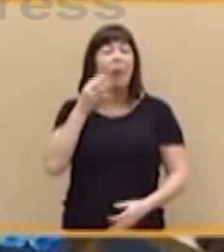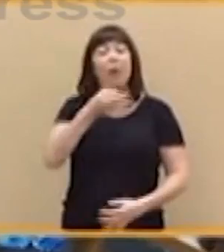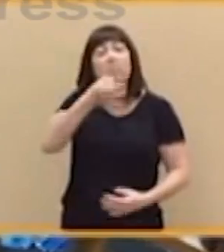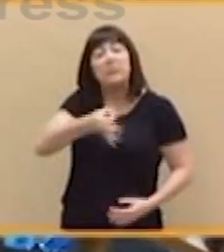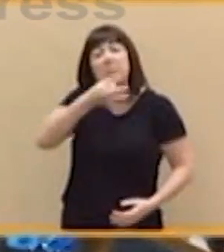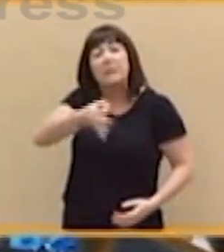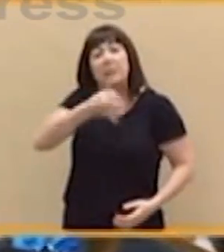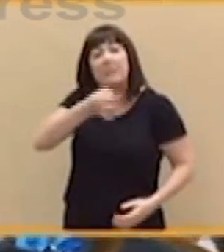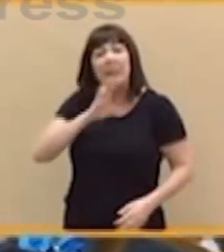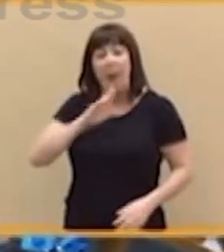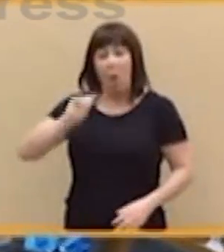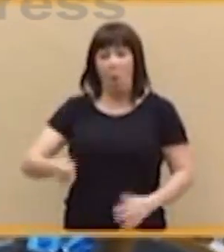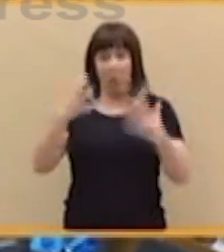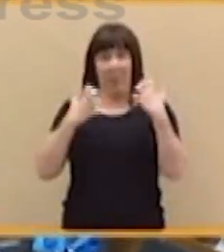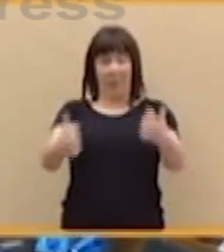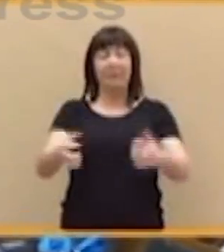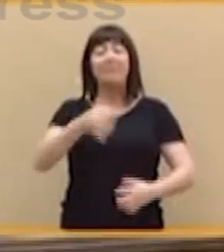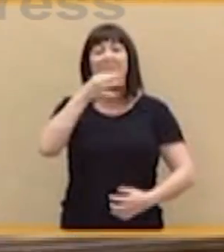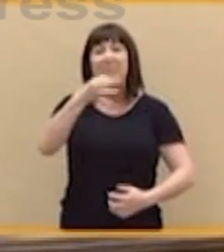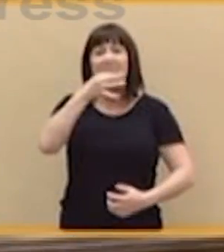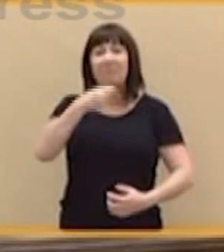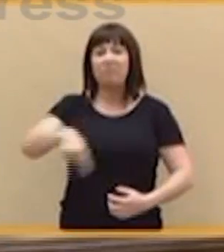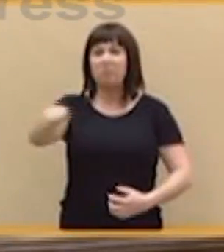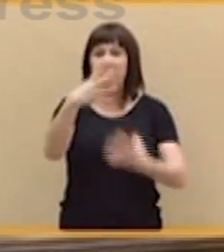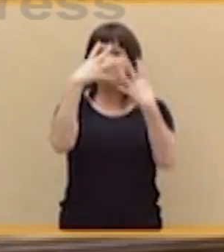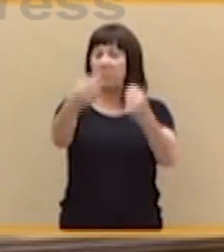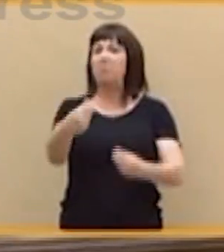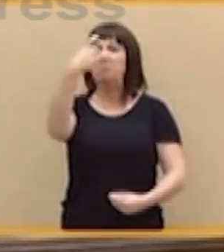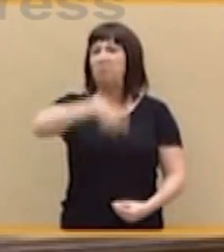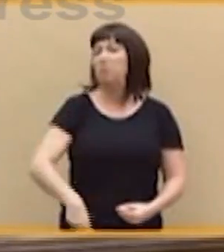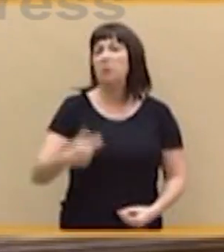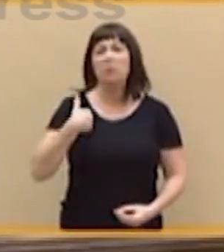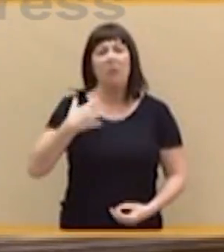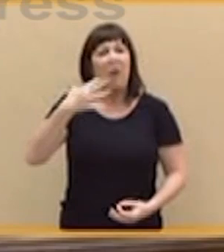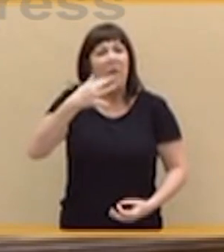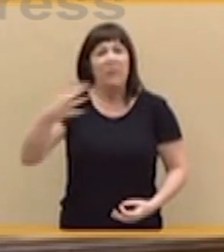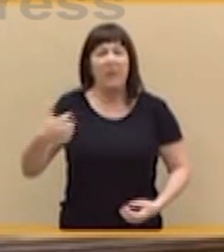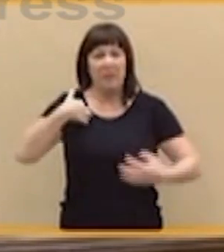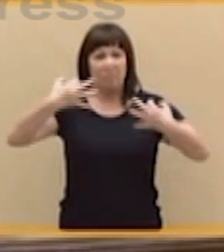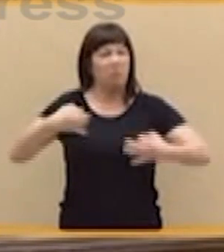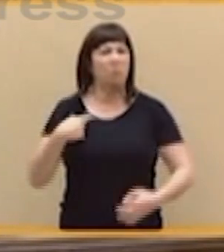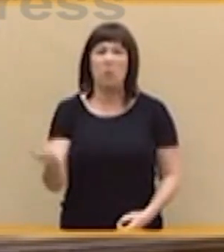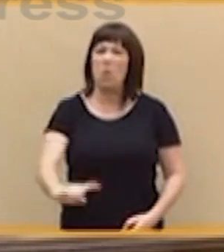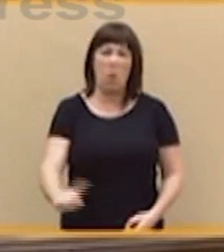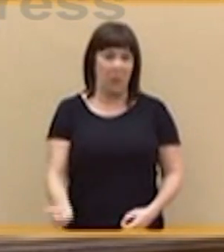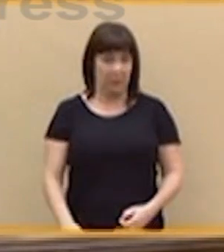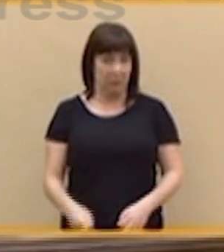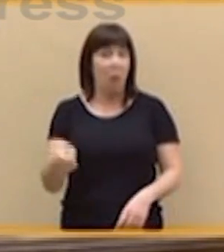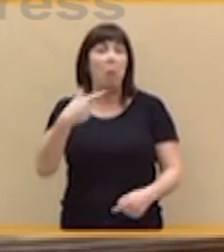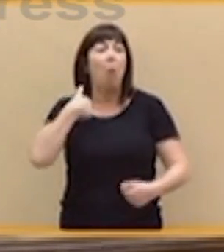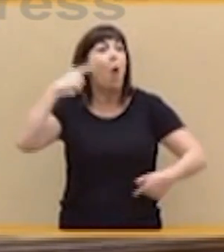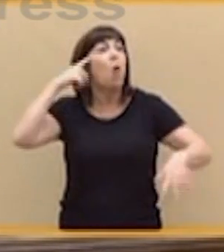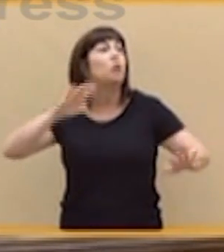judicial, cuando señalaba que nada sabía sobre la caja B del partido que presidía, cuya